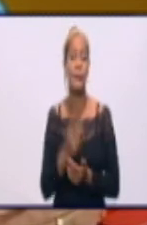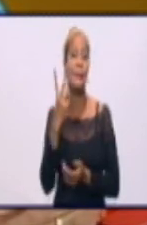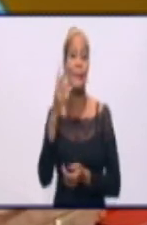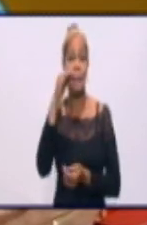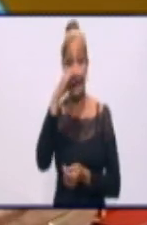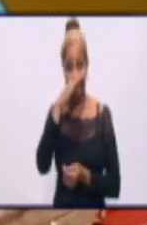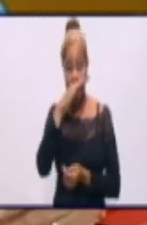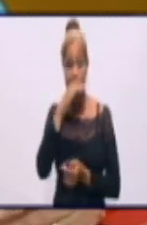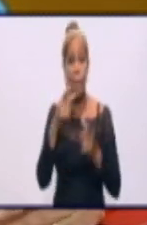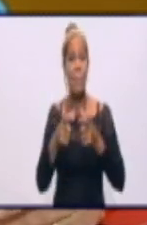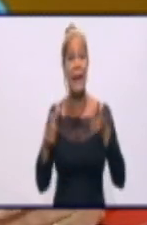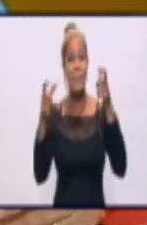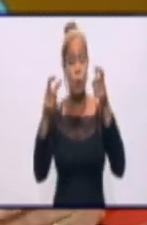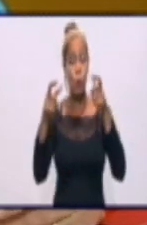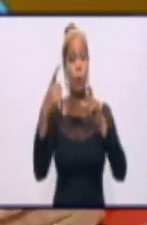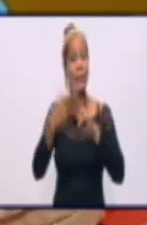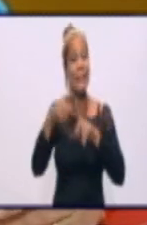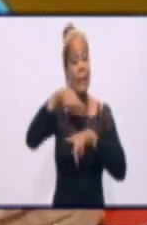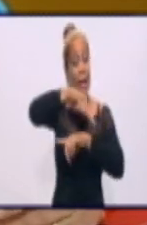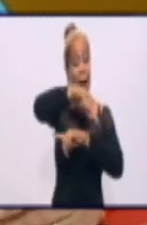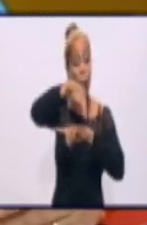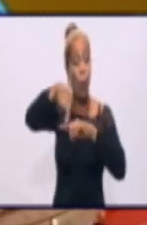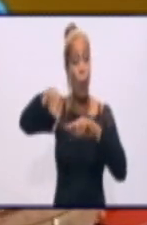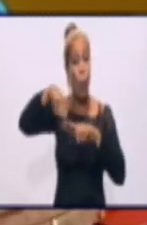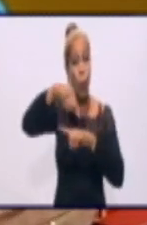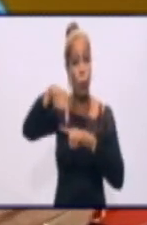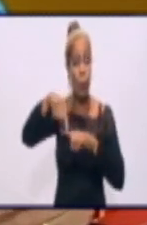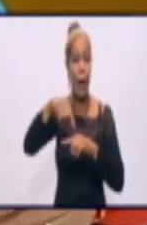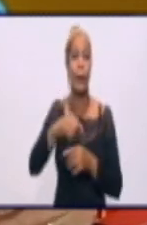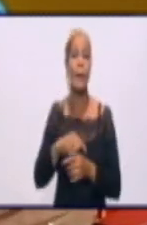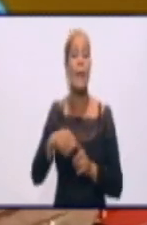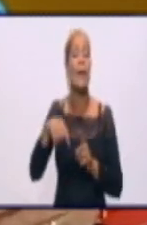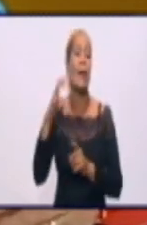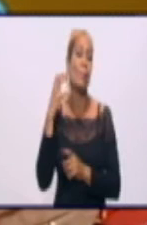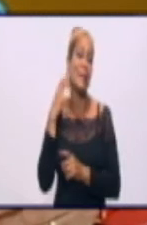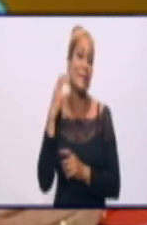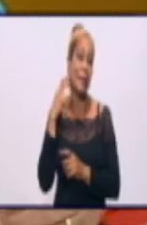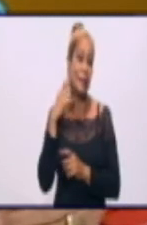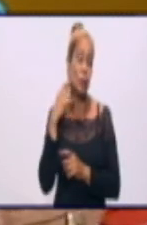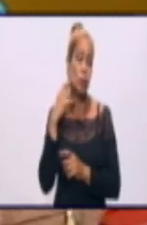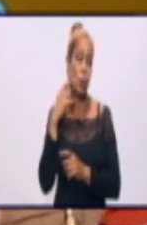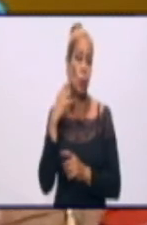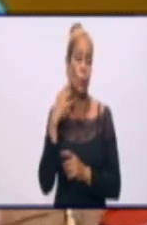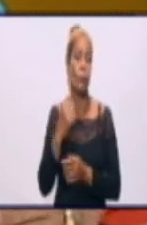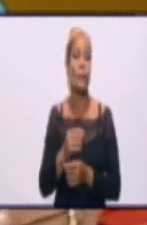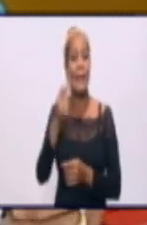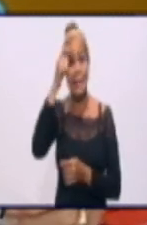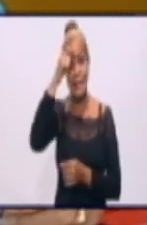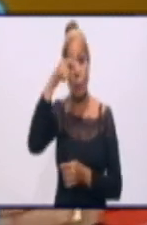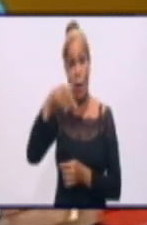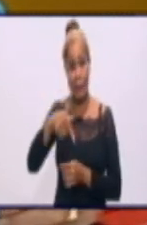Mazó y la Curva, el municipio Mazó y la Curva en Manzanillo, el circuito S, Jiguaní,